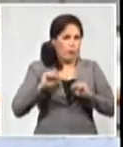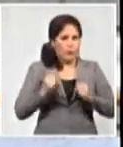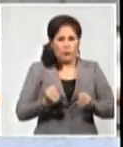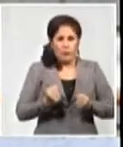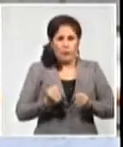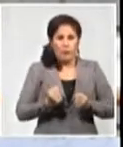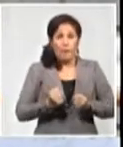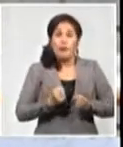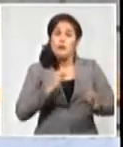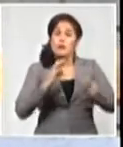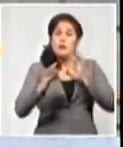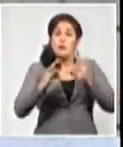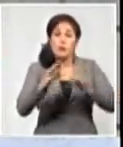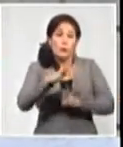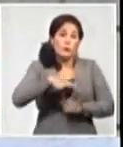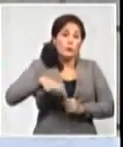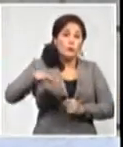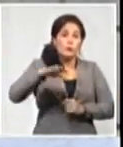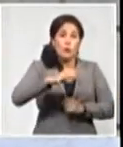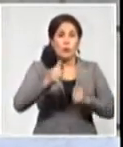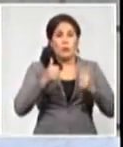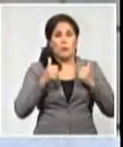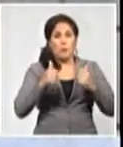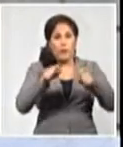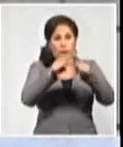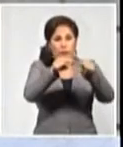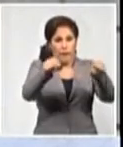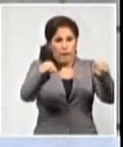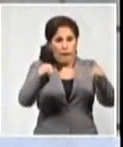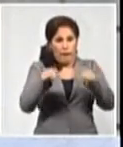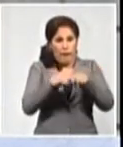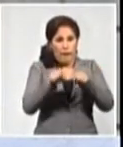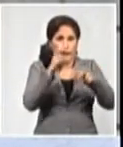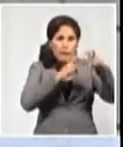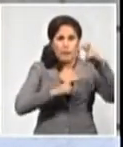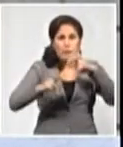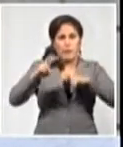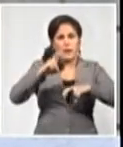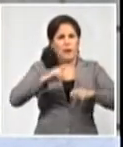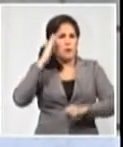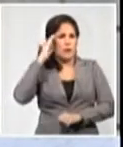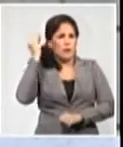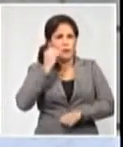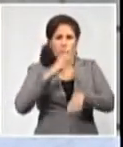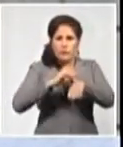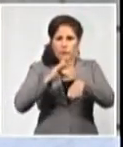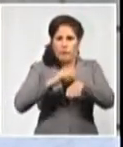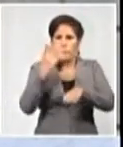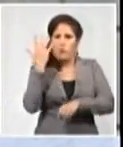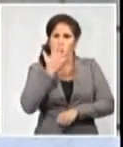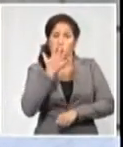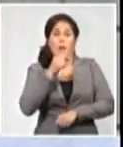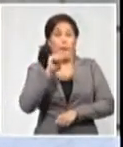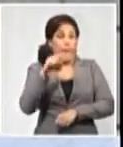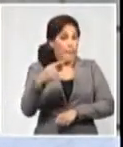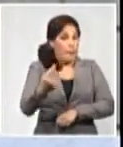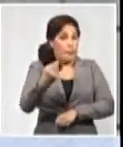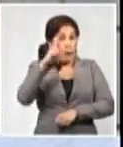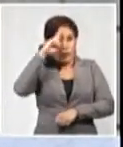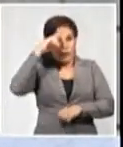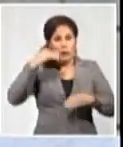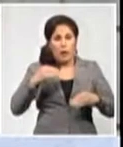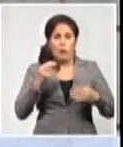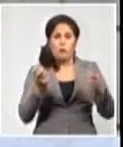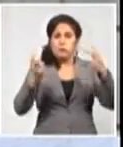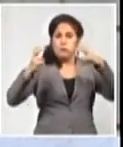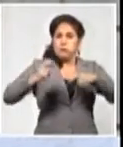vitalidad del área y para asegurar la vitalidad del área estudiada tenemos que asegurar primero la dirección y tenemos